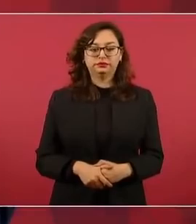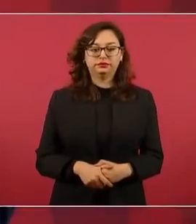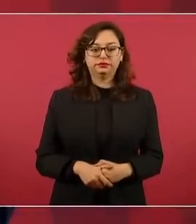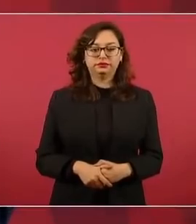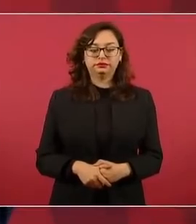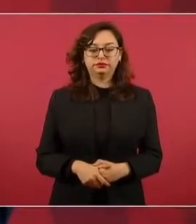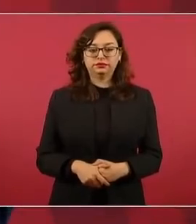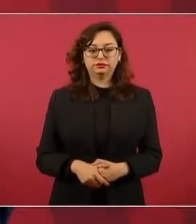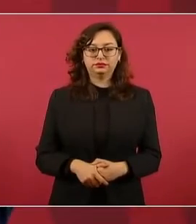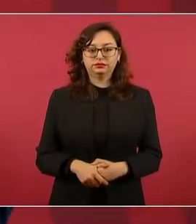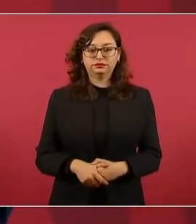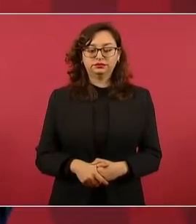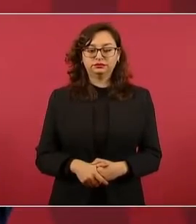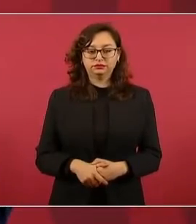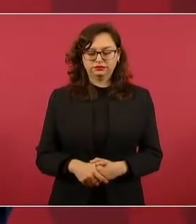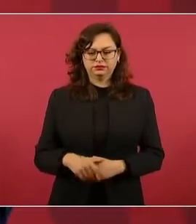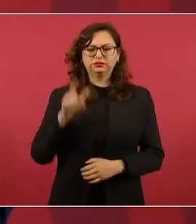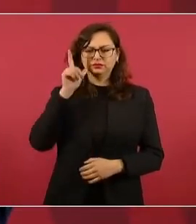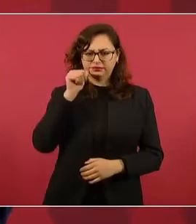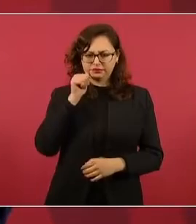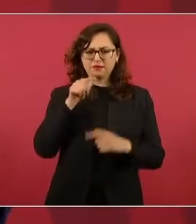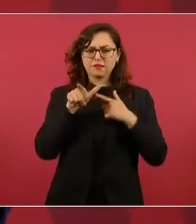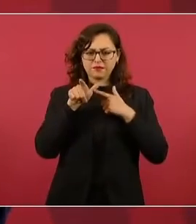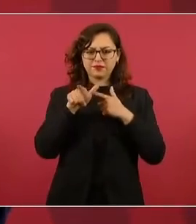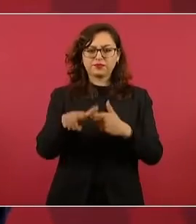Bueno, ¿cómo lo hacemos? Mañana, ¿no?